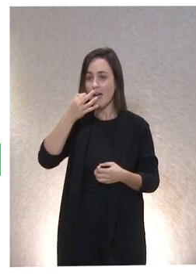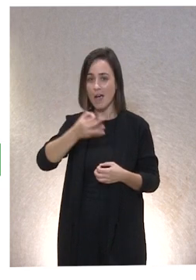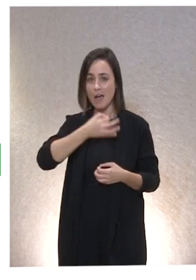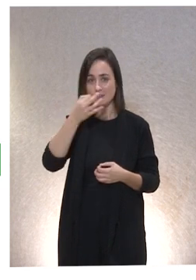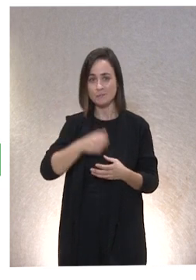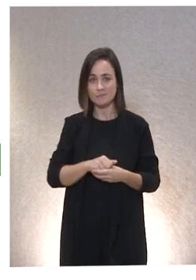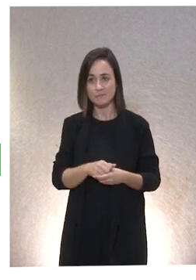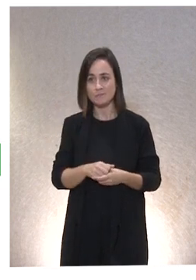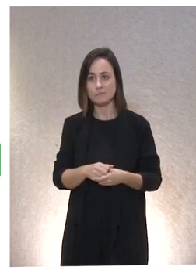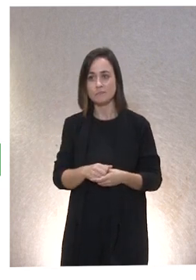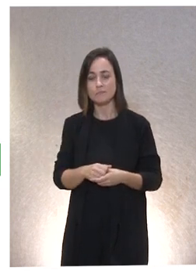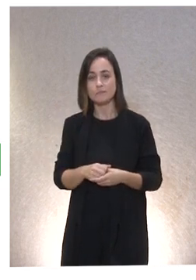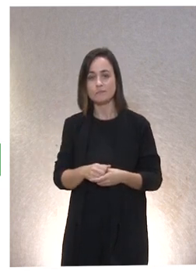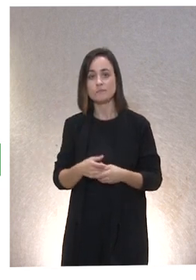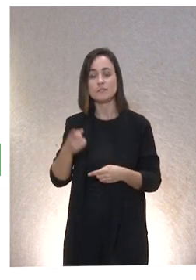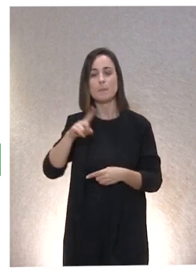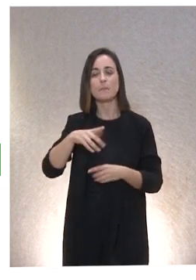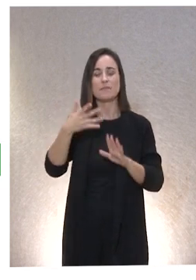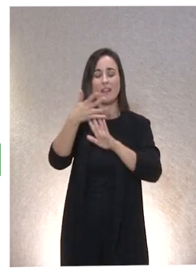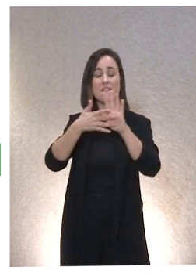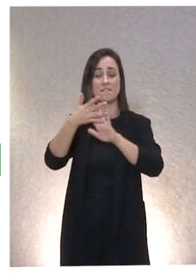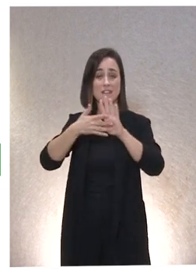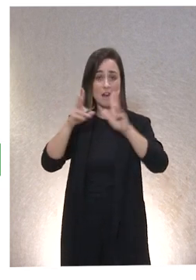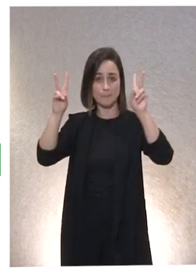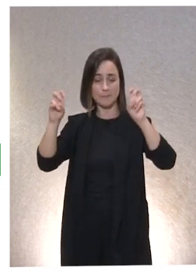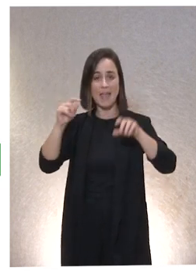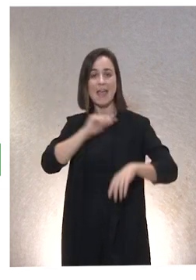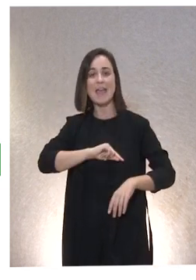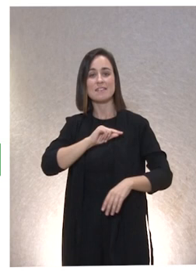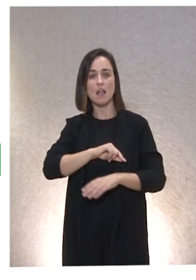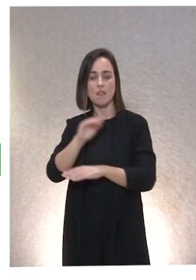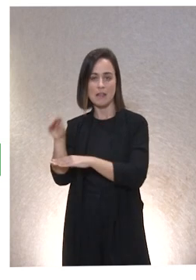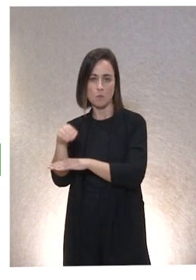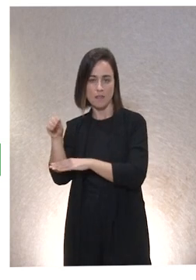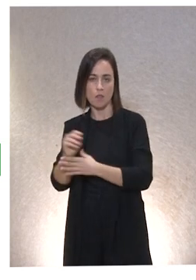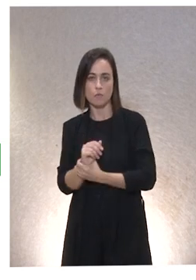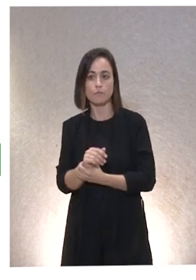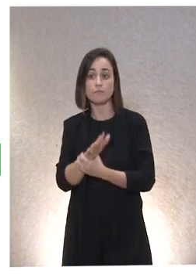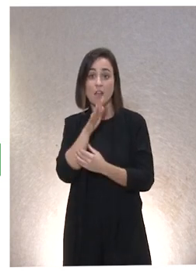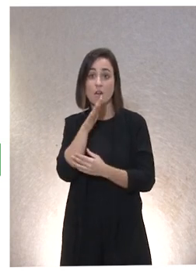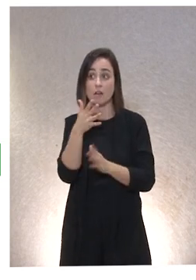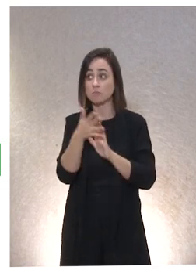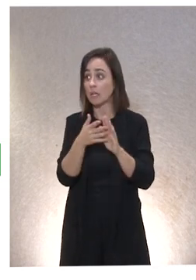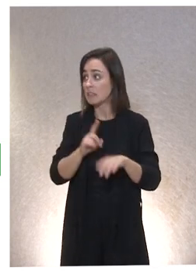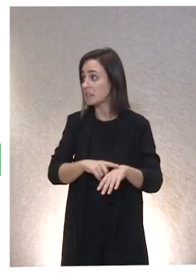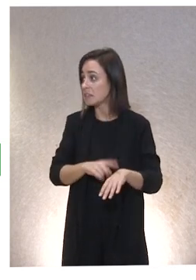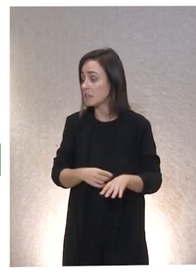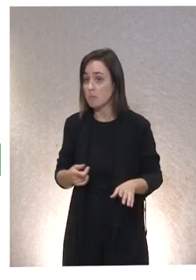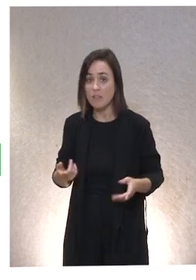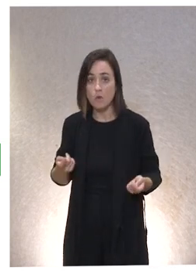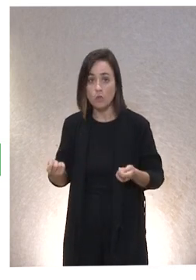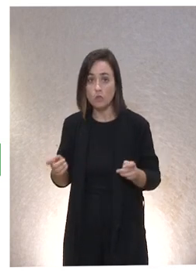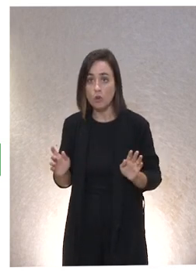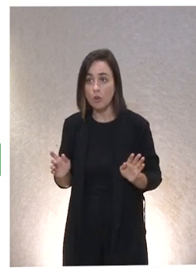me dijeron que además tratara la ética del cuidado. entonces voy a dar algunos apuntes, bueno, no sé cuándo va a llegar el tiempo, tú controlas el tiempo.